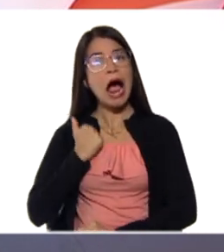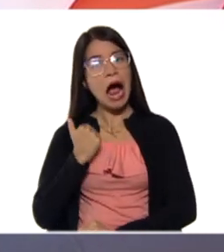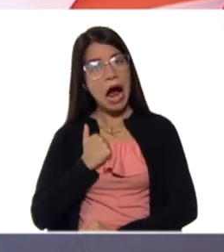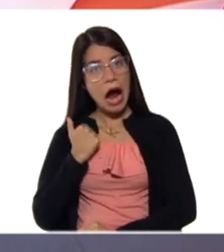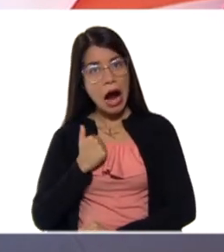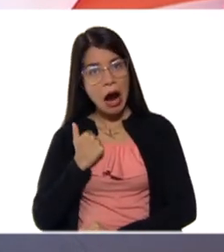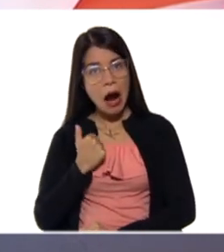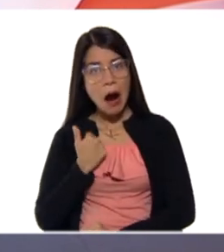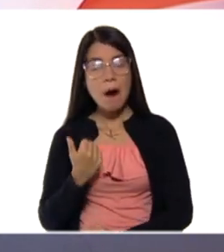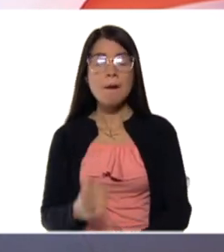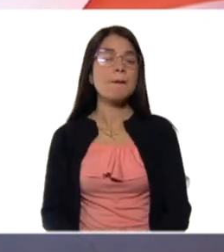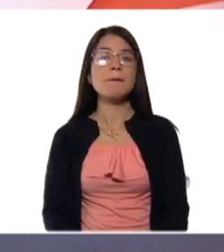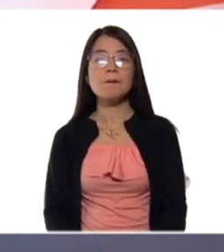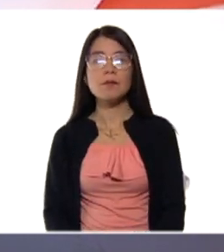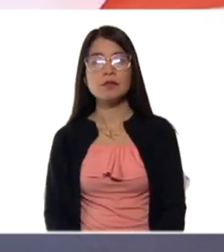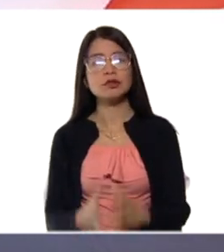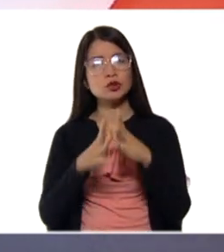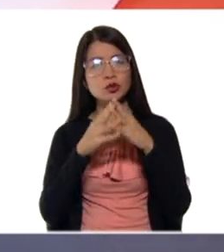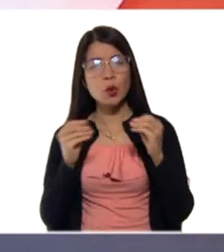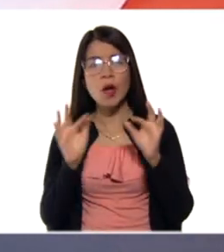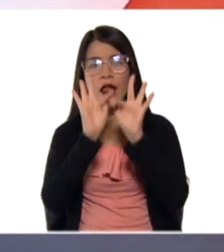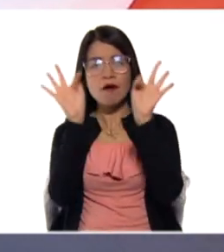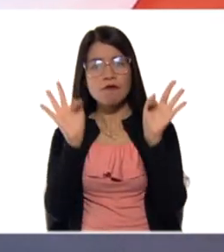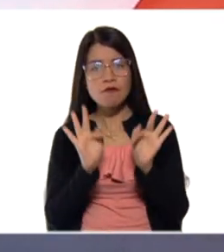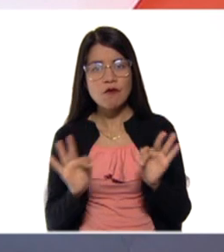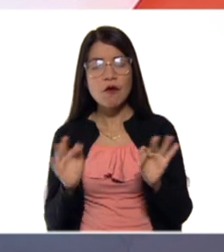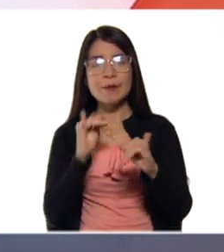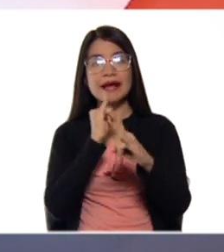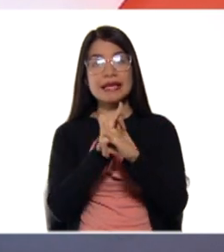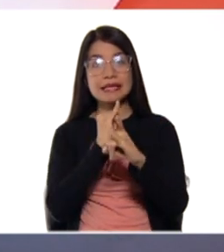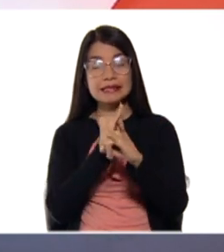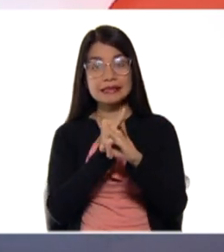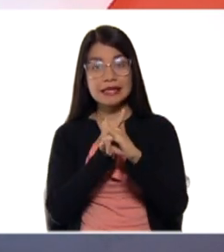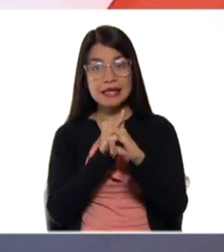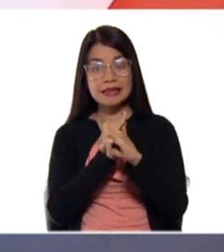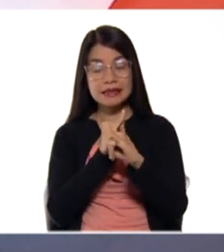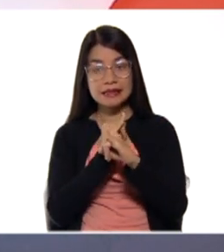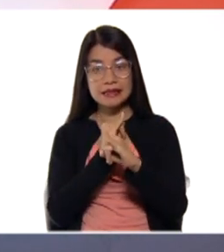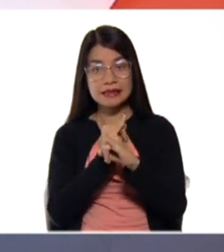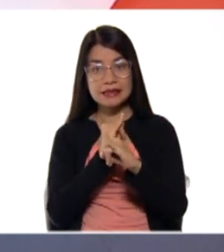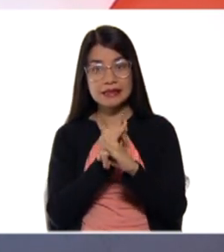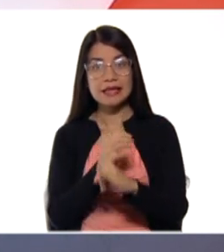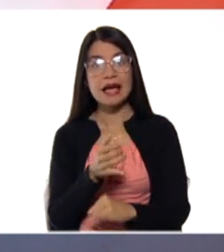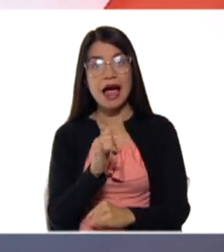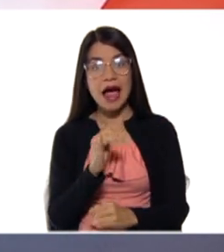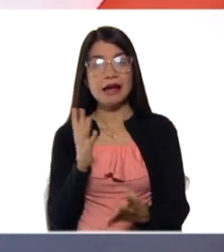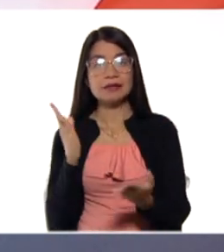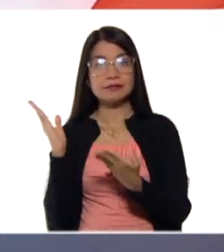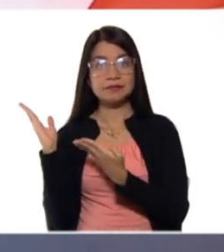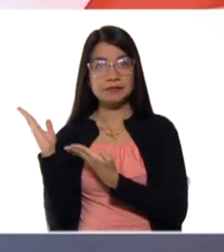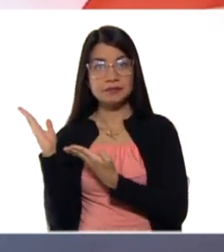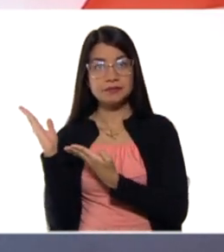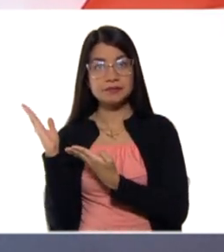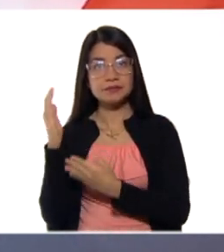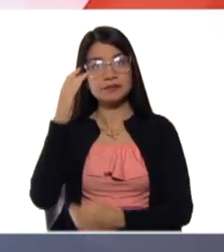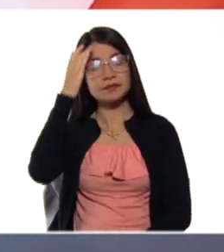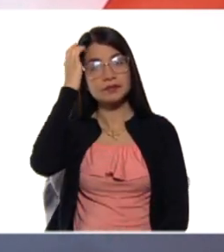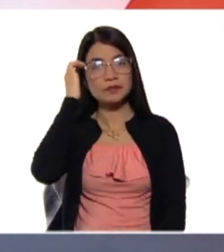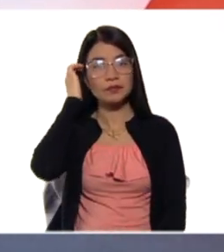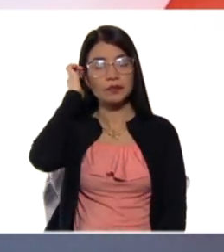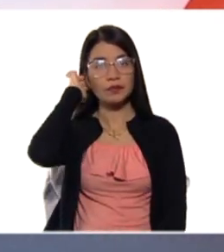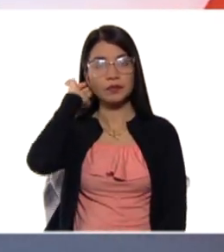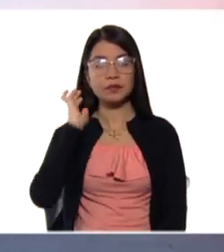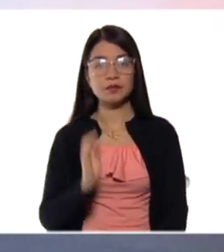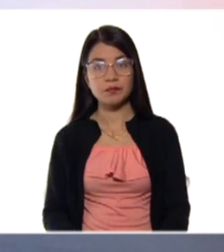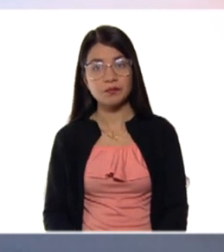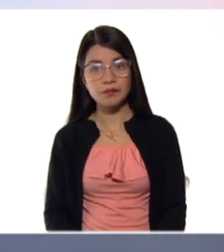todas las alternativas que les ofrecemos en la plataforma digital 2.0 que aparece de inmediato en nuestra pantalla.